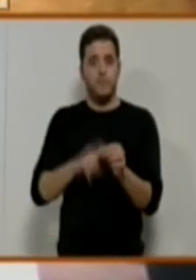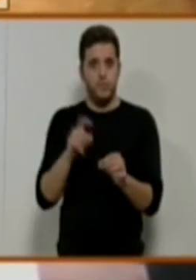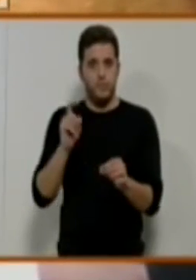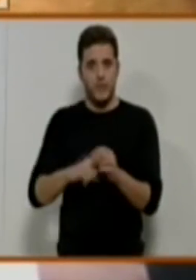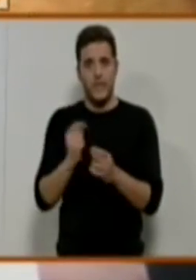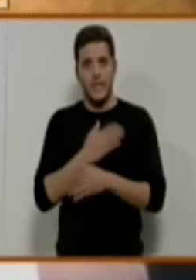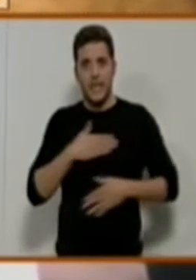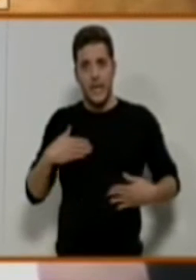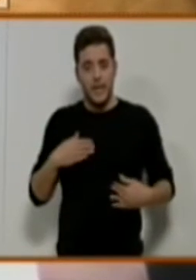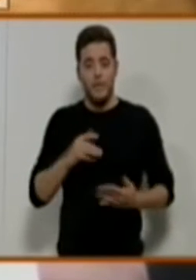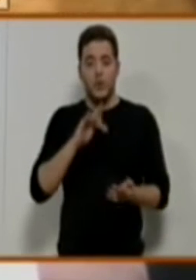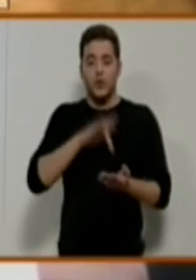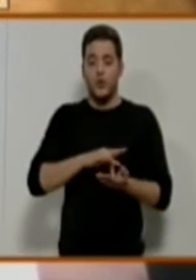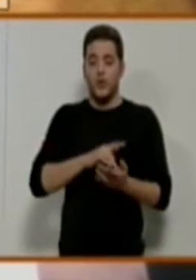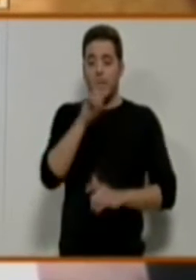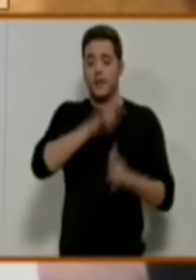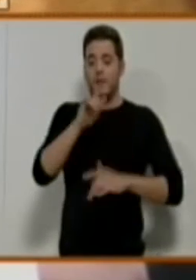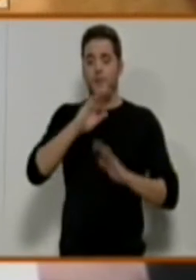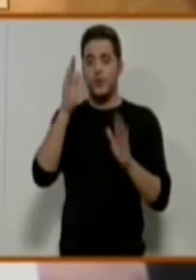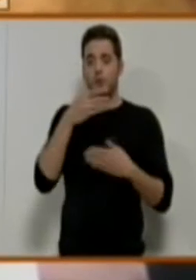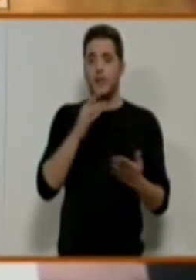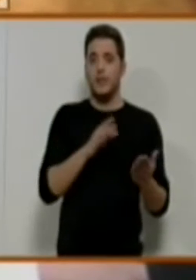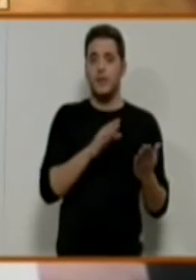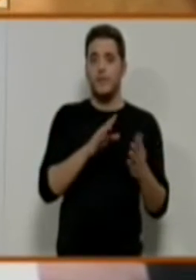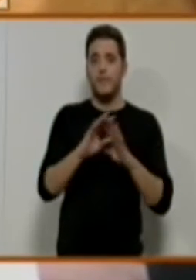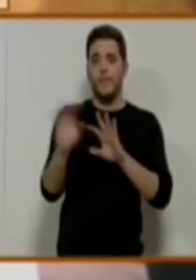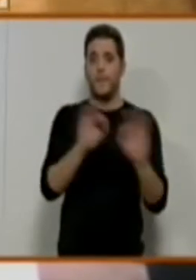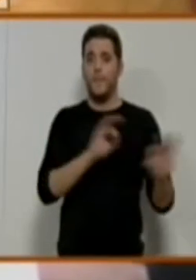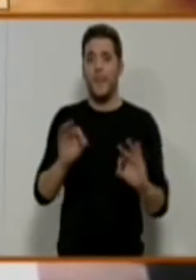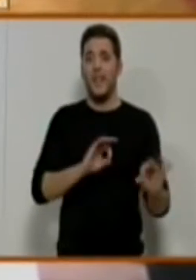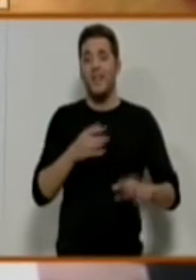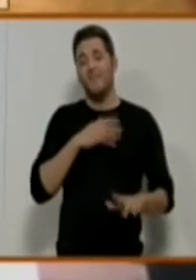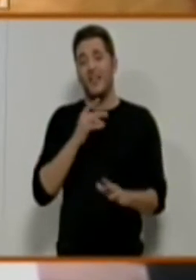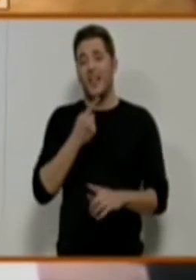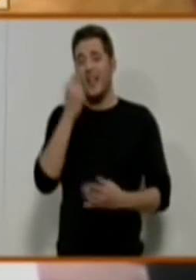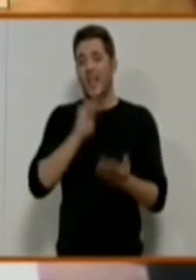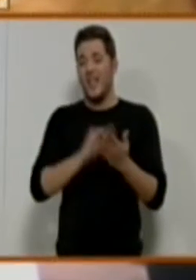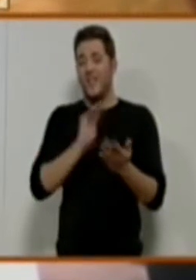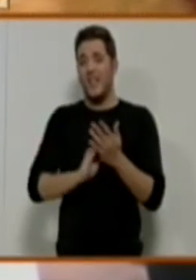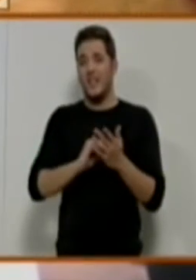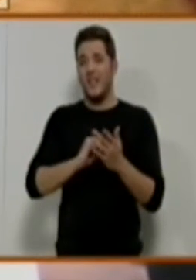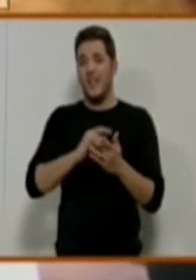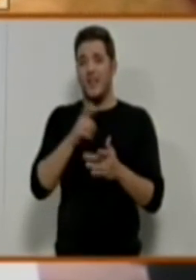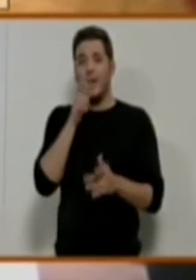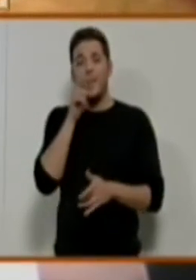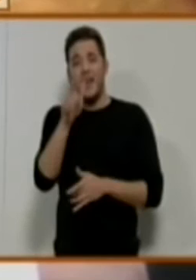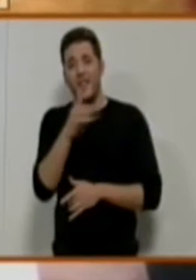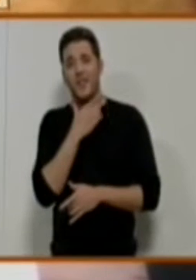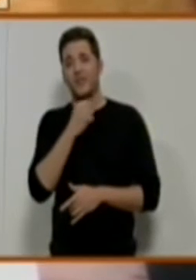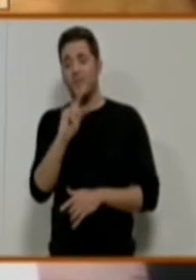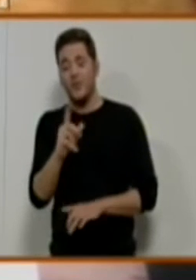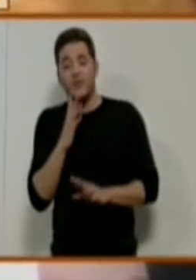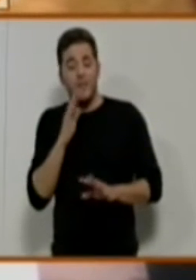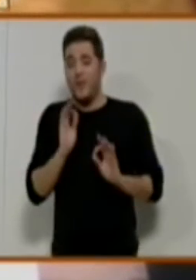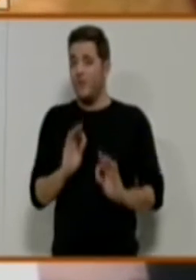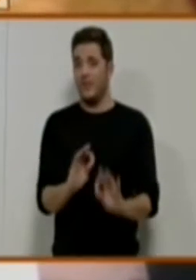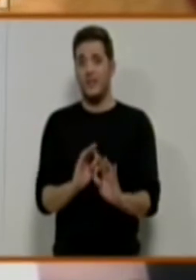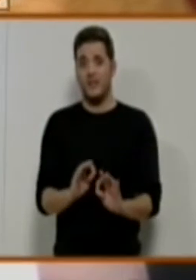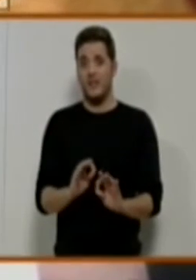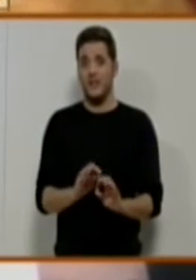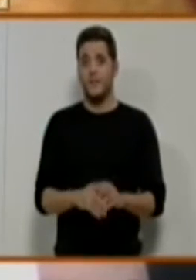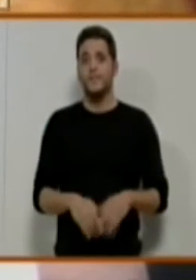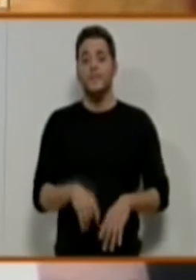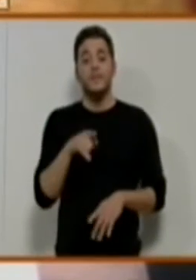distribuir. A veces hay unos términos que no me gustan mucho, pero son los que son. A la hora de distribuir a las personas por el resto del territorio. Esto depende